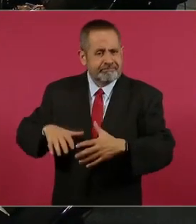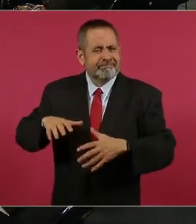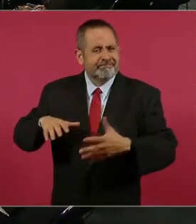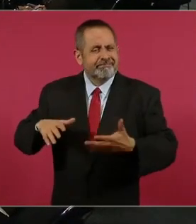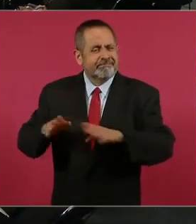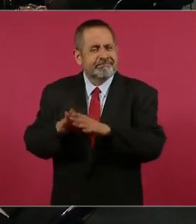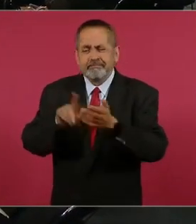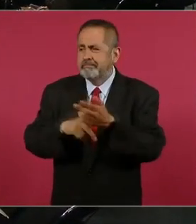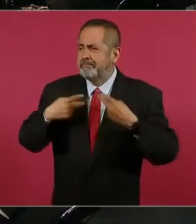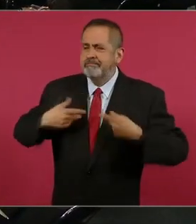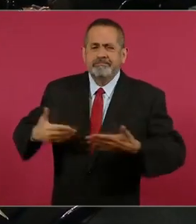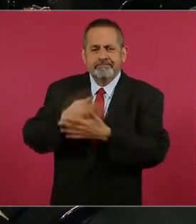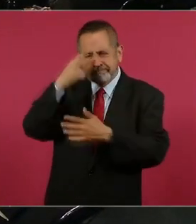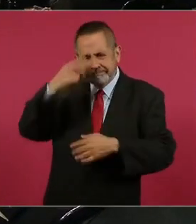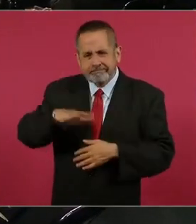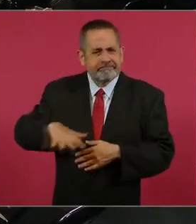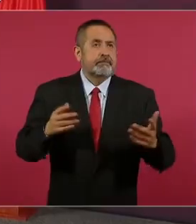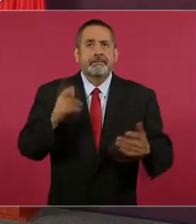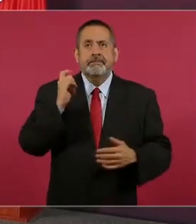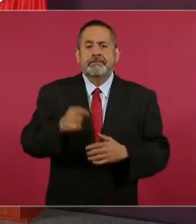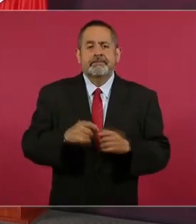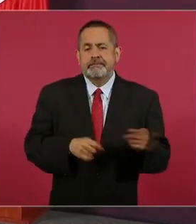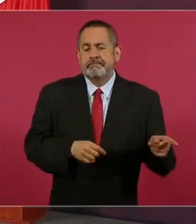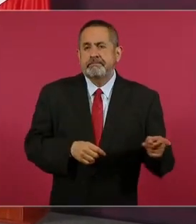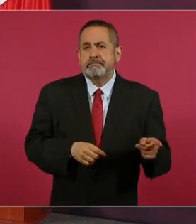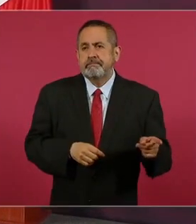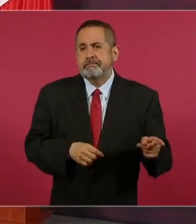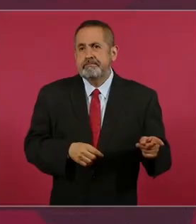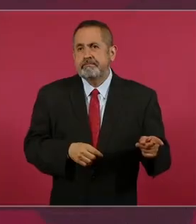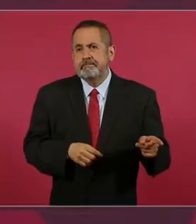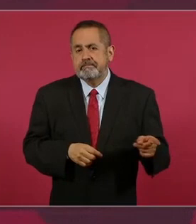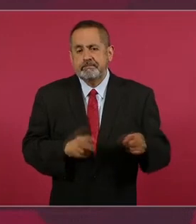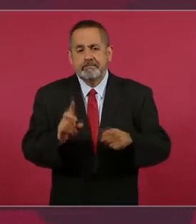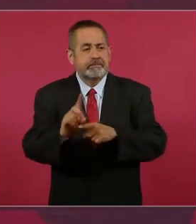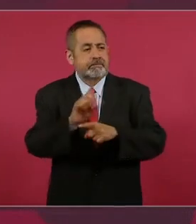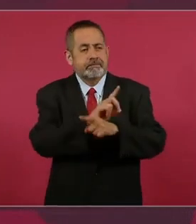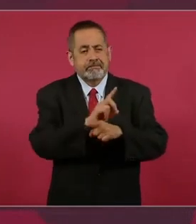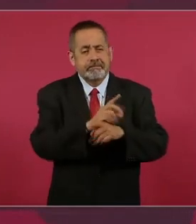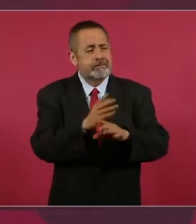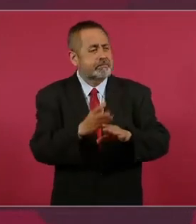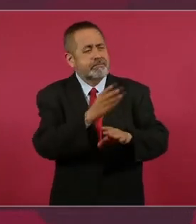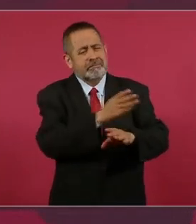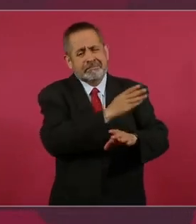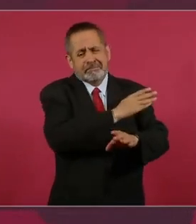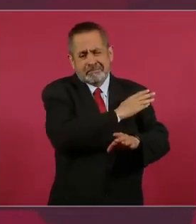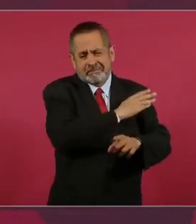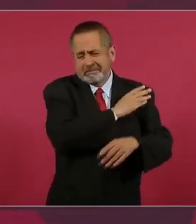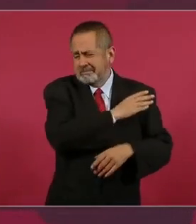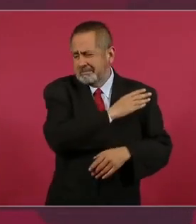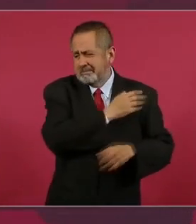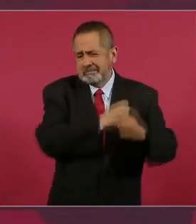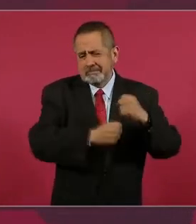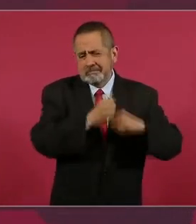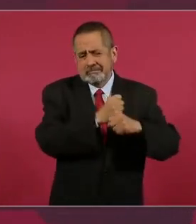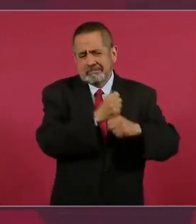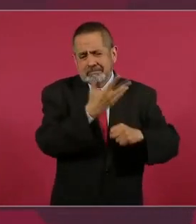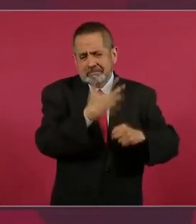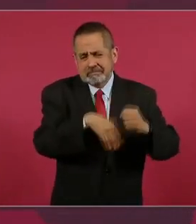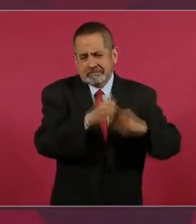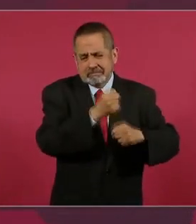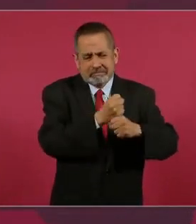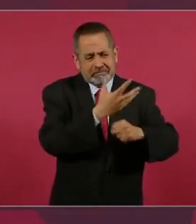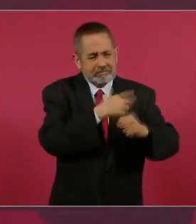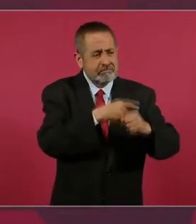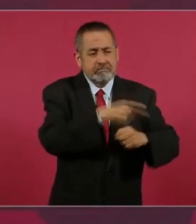opina y qué hay sobre esta información, sobre esta nueva? Desde hace décadas no han hecho nada en